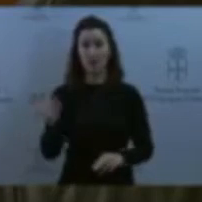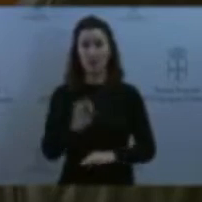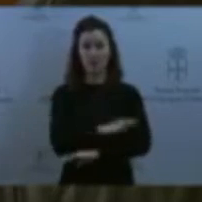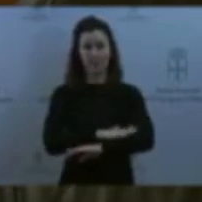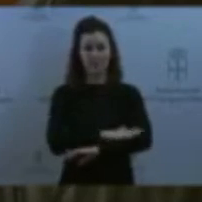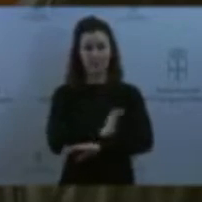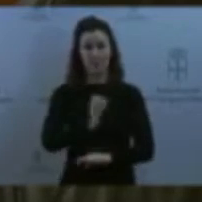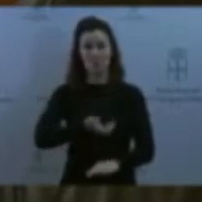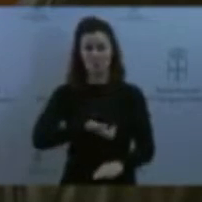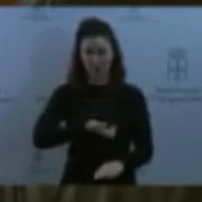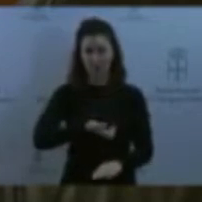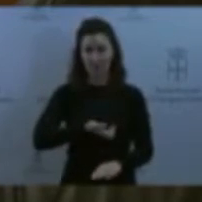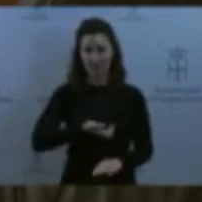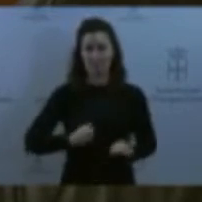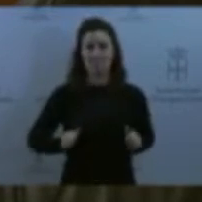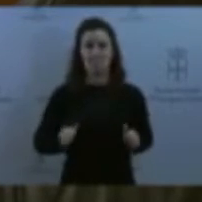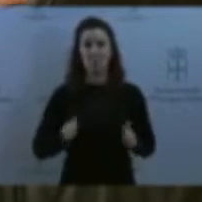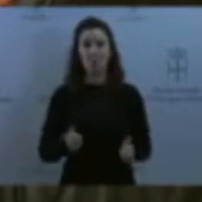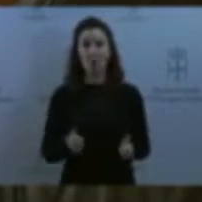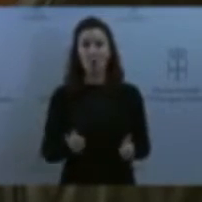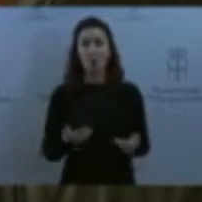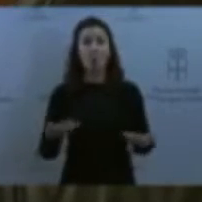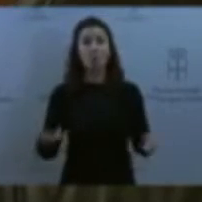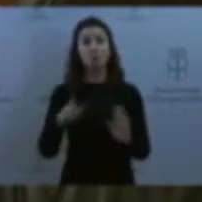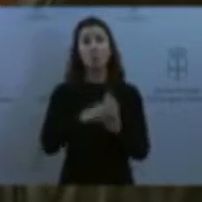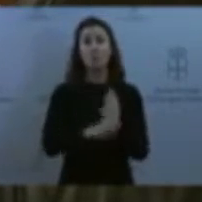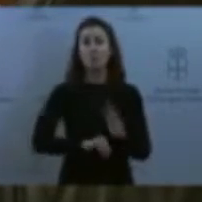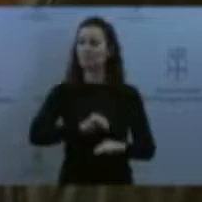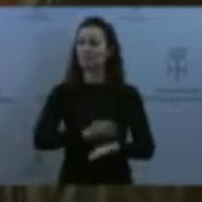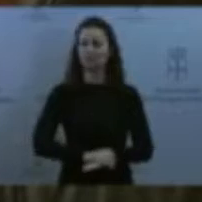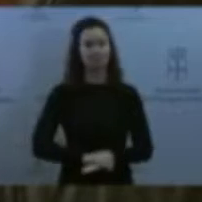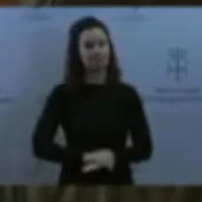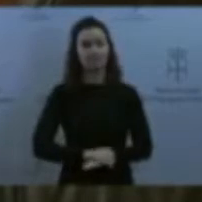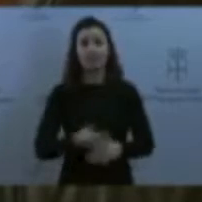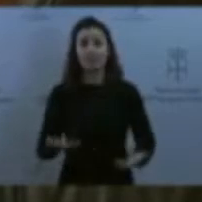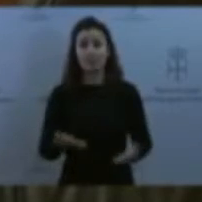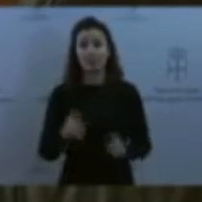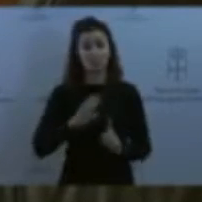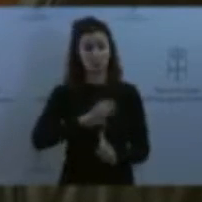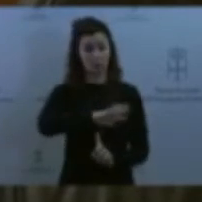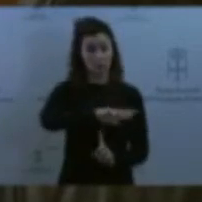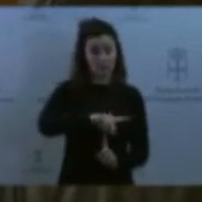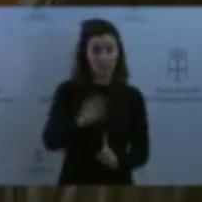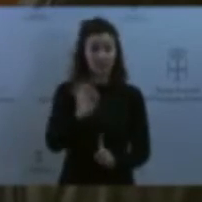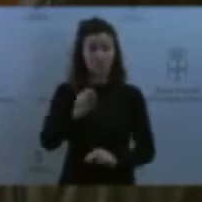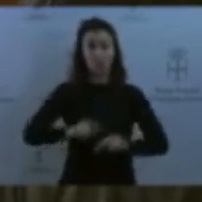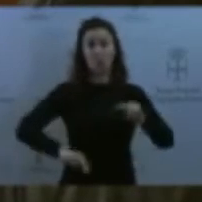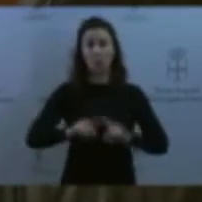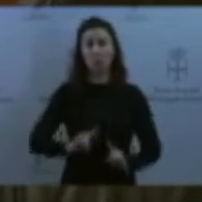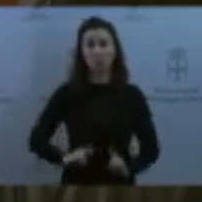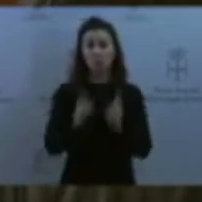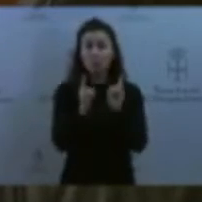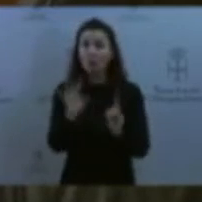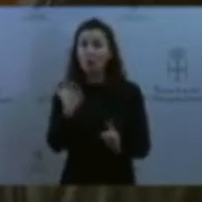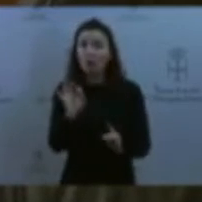no cumple la normativa ambiental, urbanística o de la naturaleza que sea. Supongo que, como se